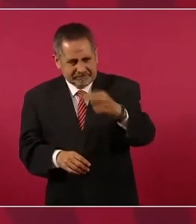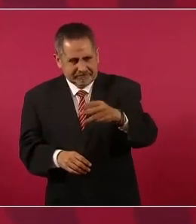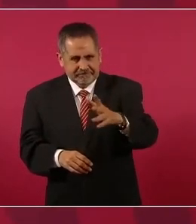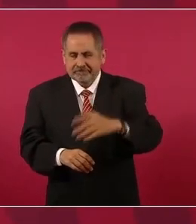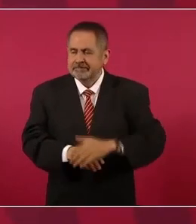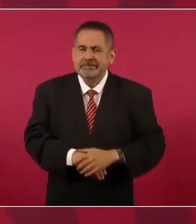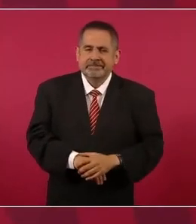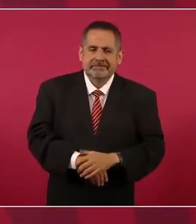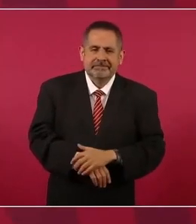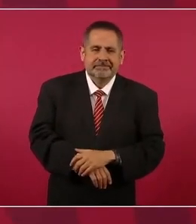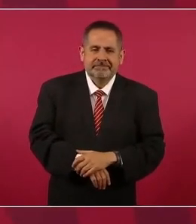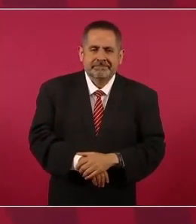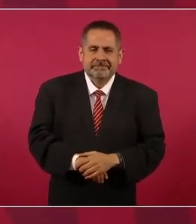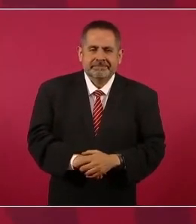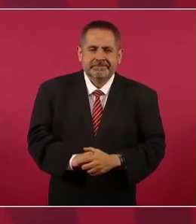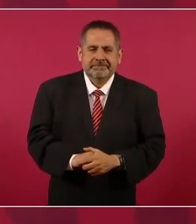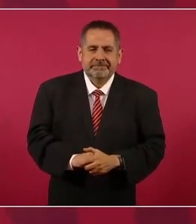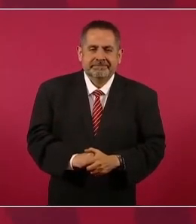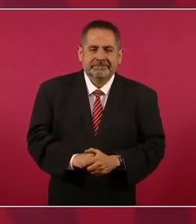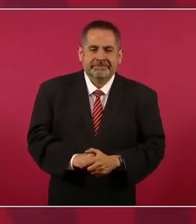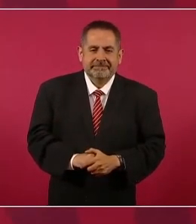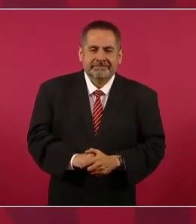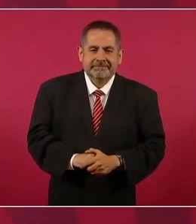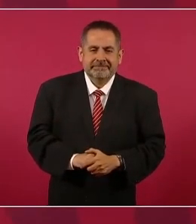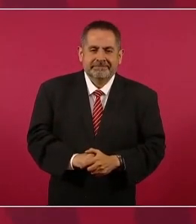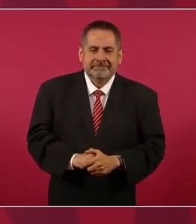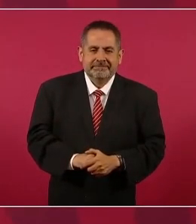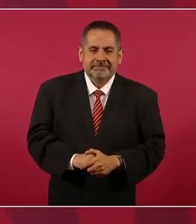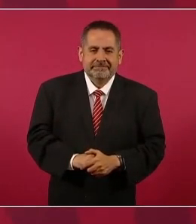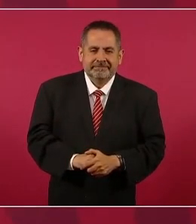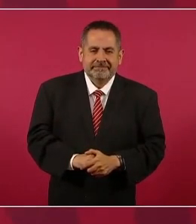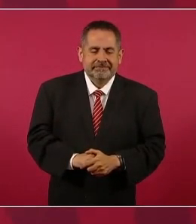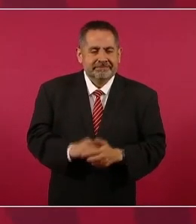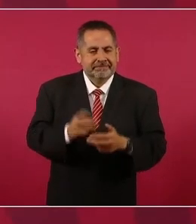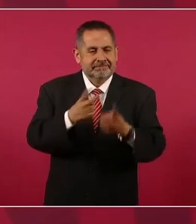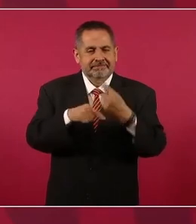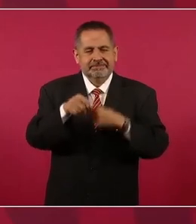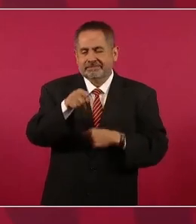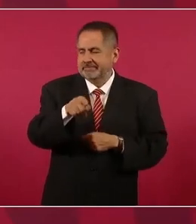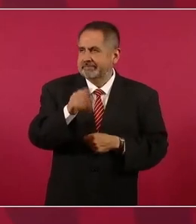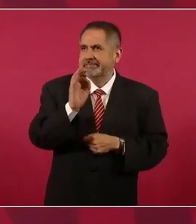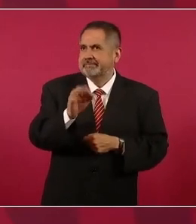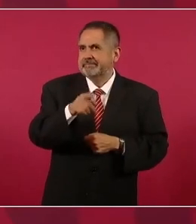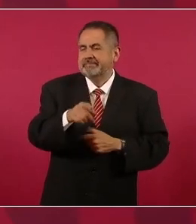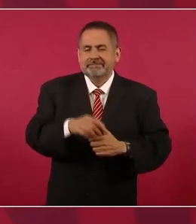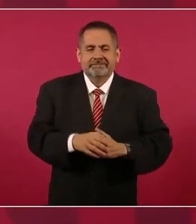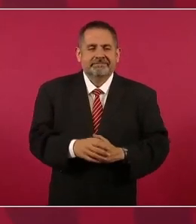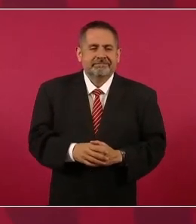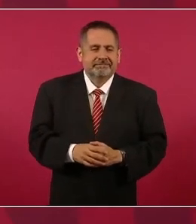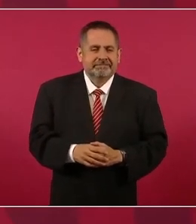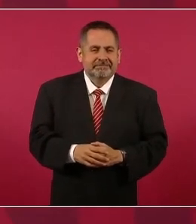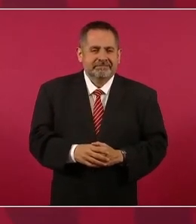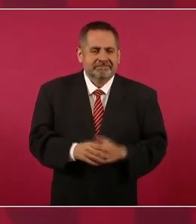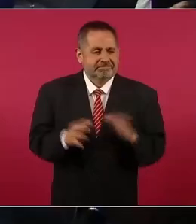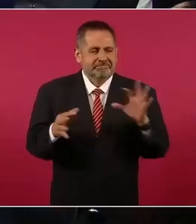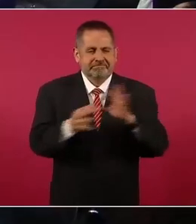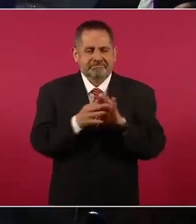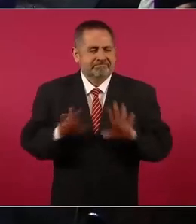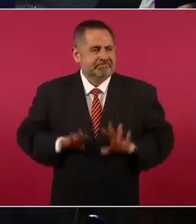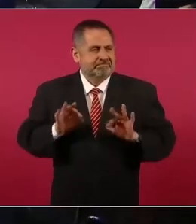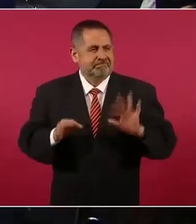viene al caso,